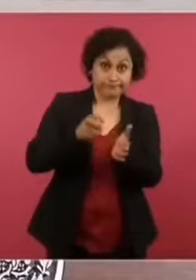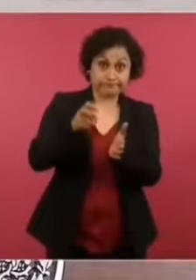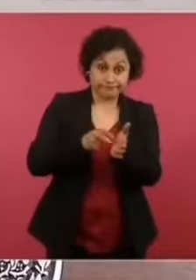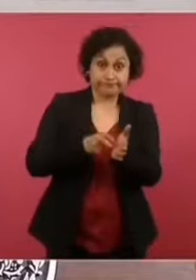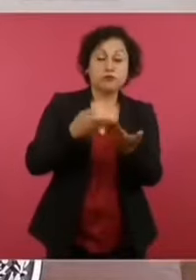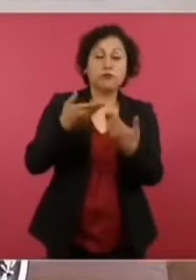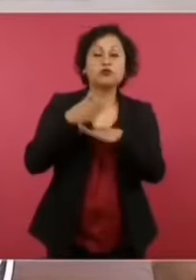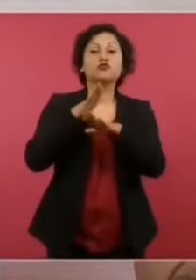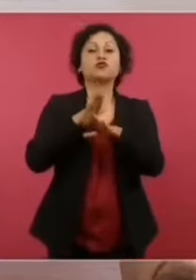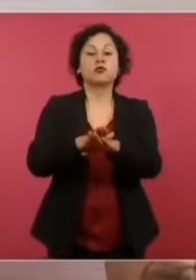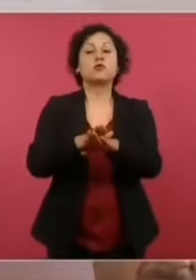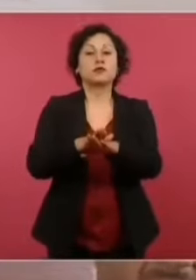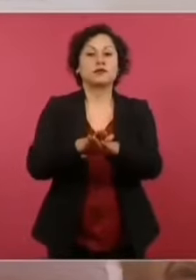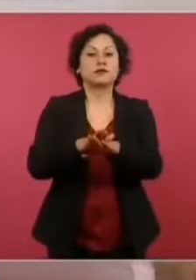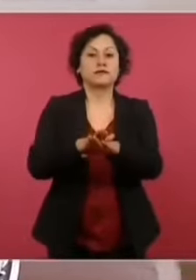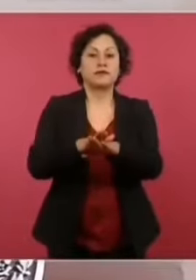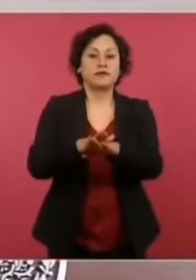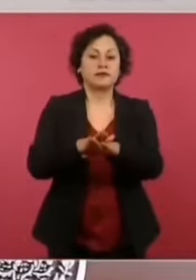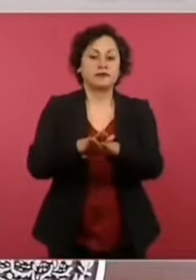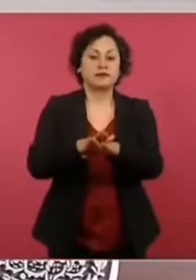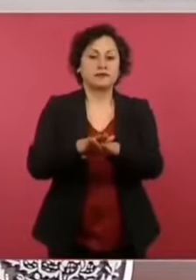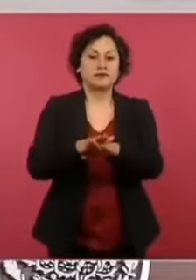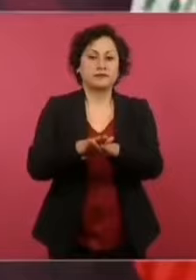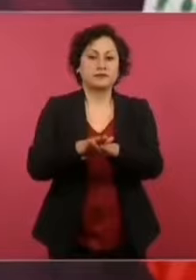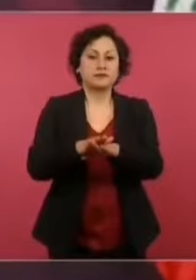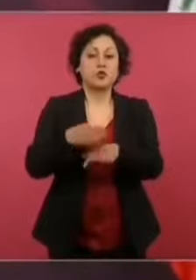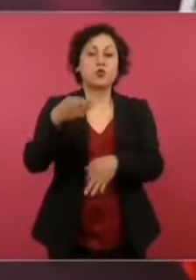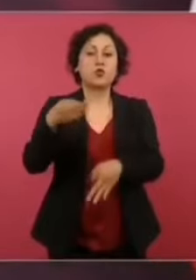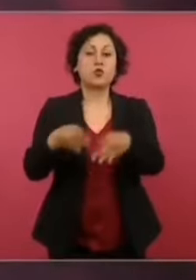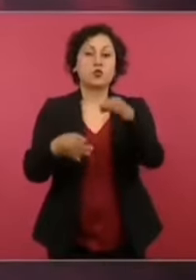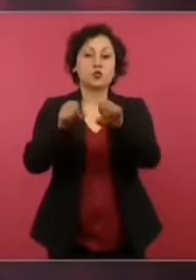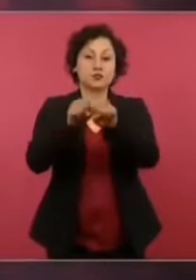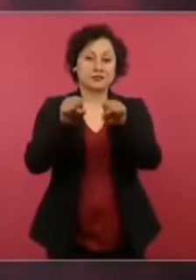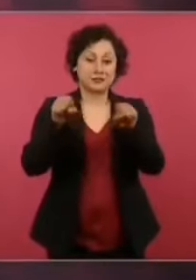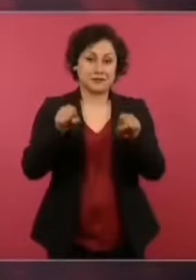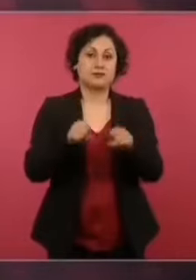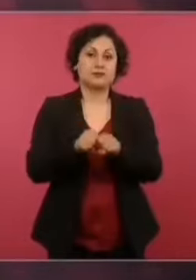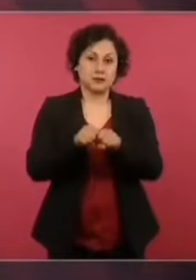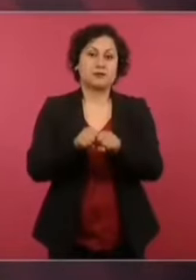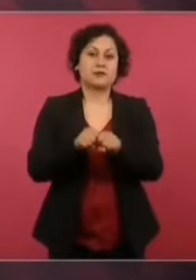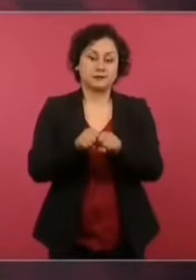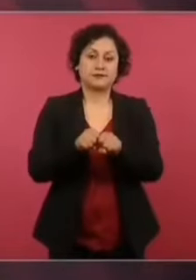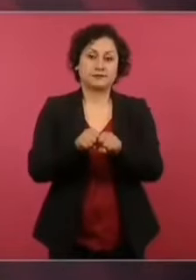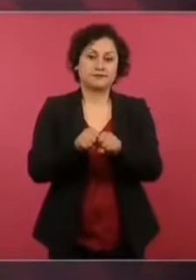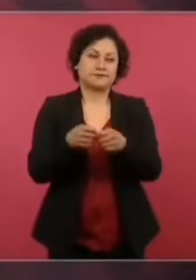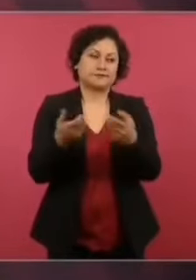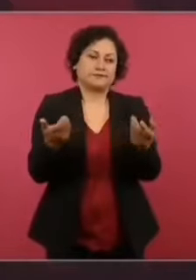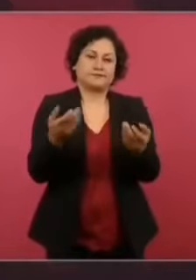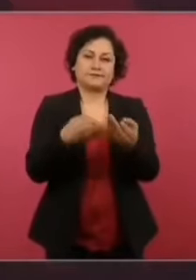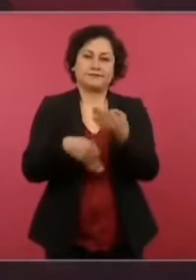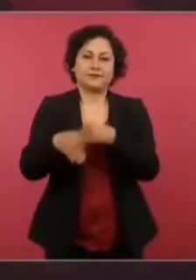Ya es más que sabido